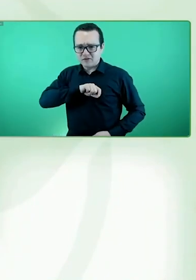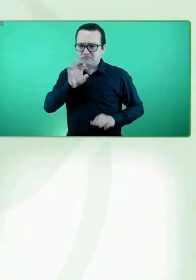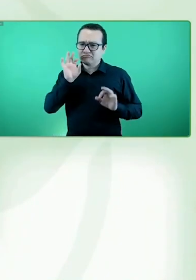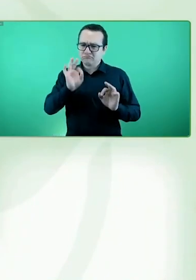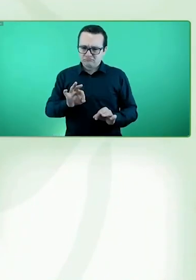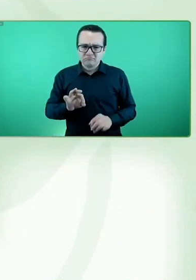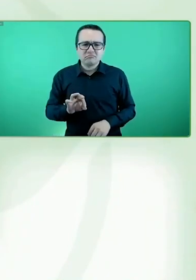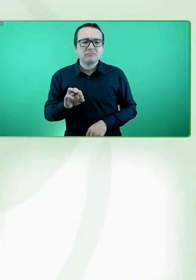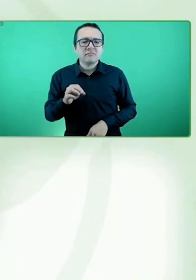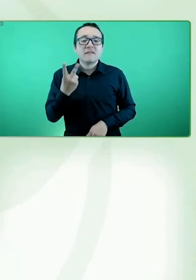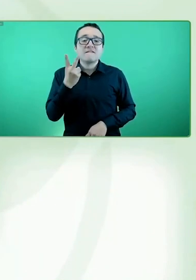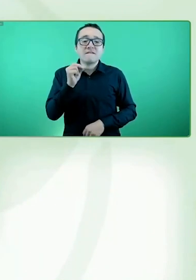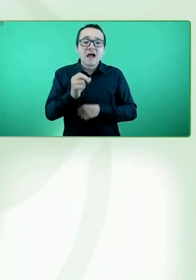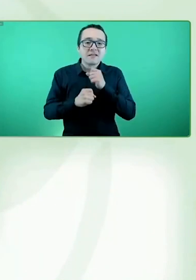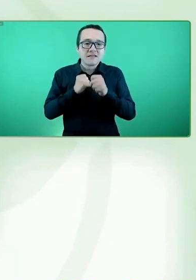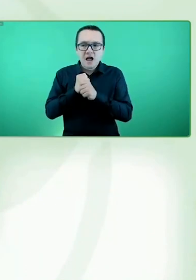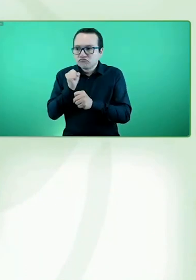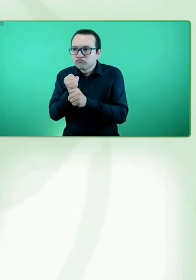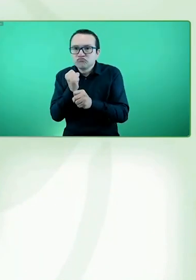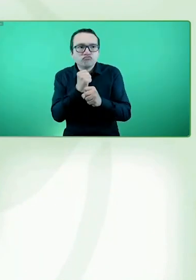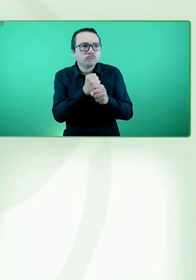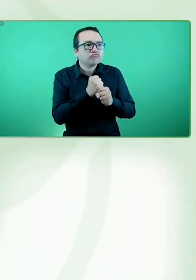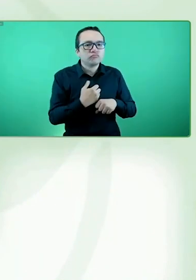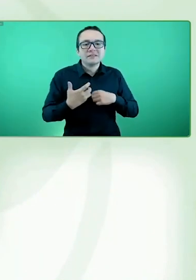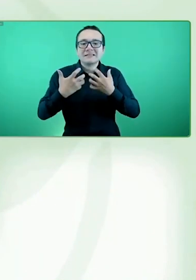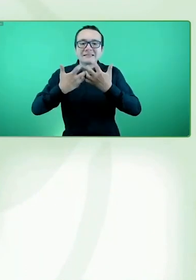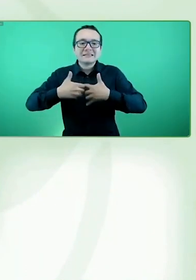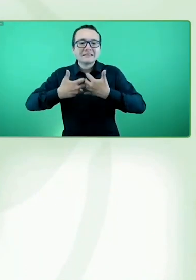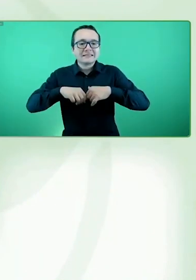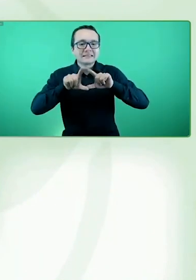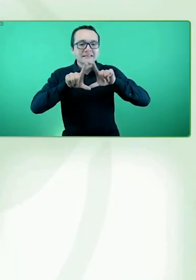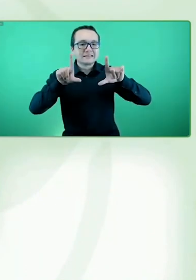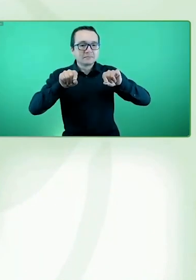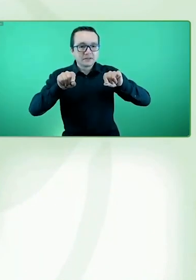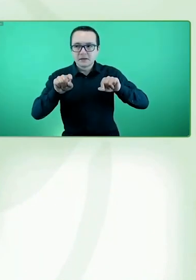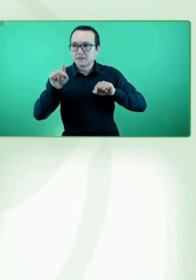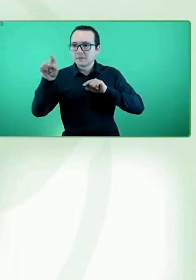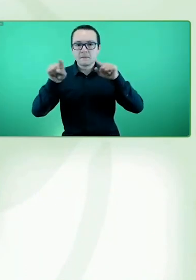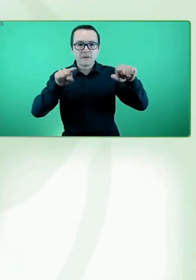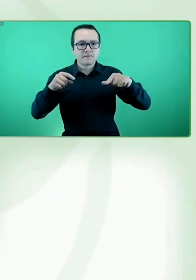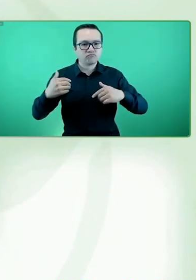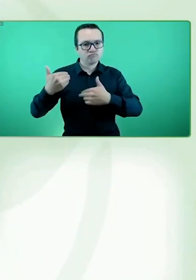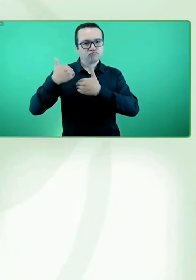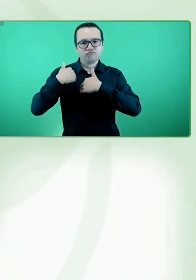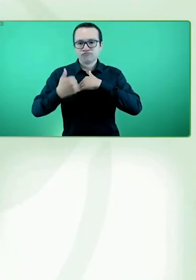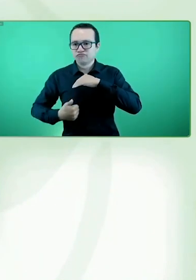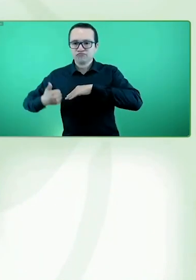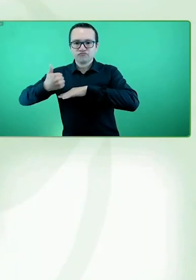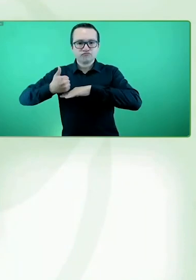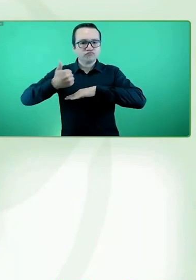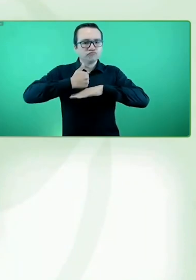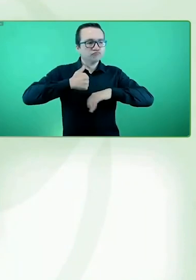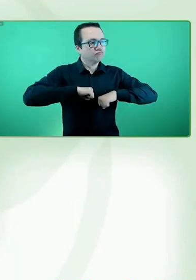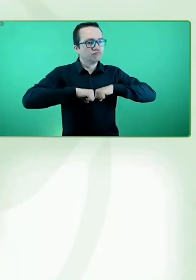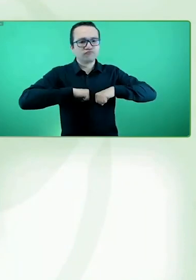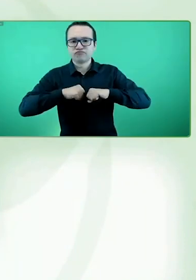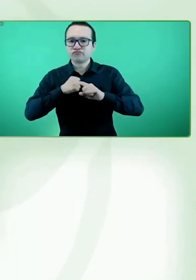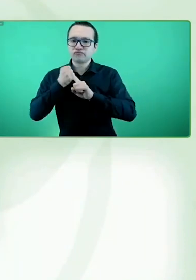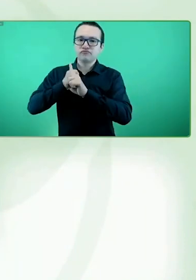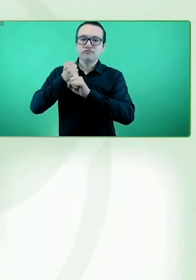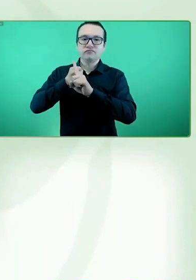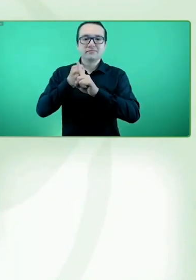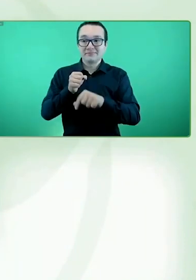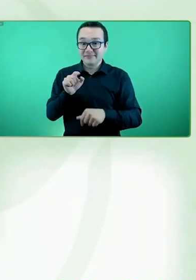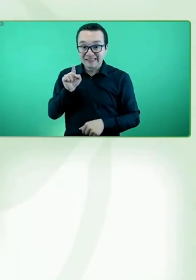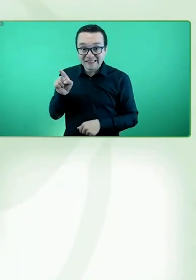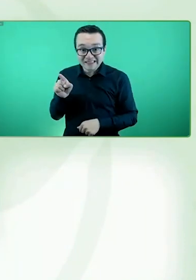multinacionales, en diferentes puestos de dirección. Y, bueno, gracias a eso hoy lidera una fundación